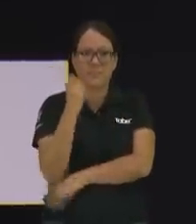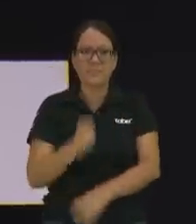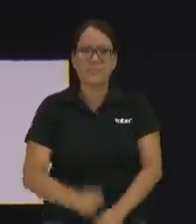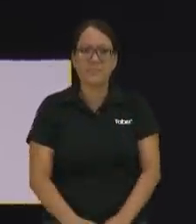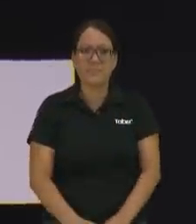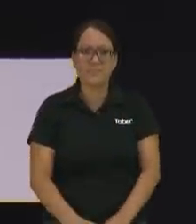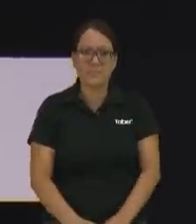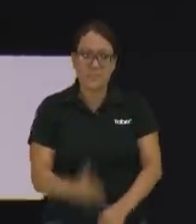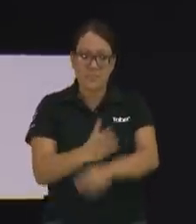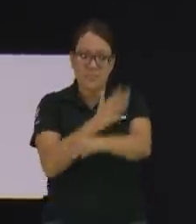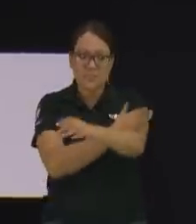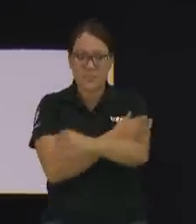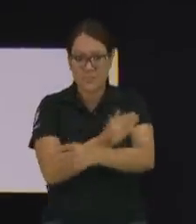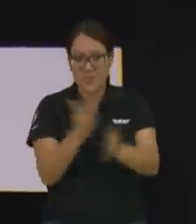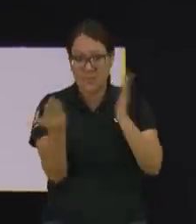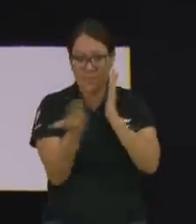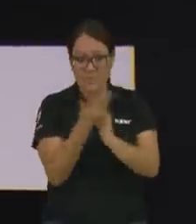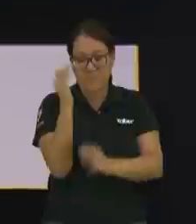no les enseñaron